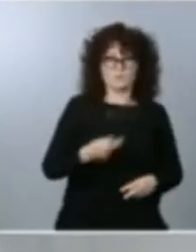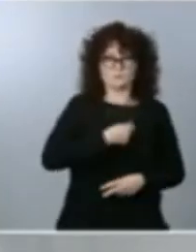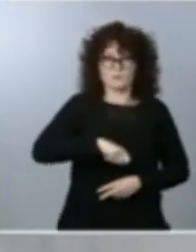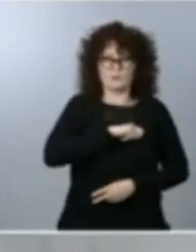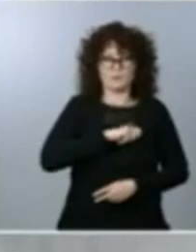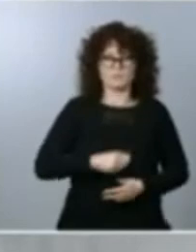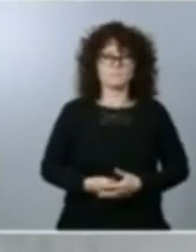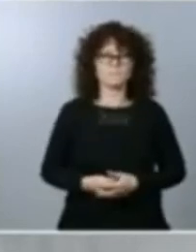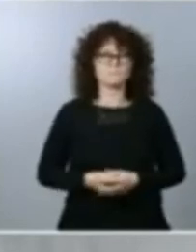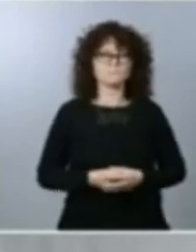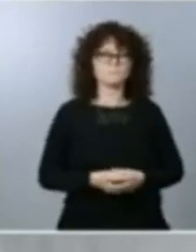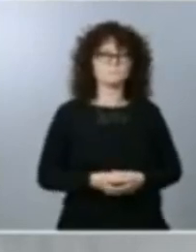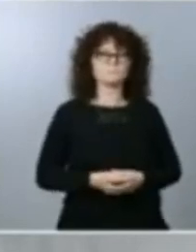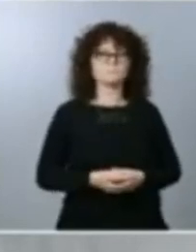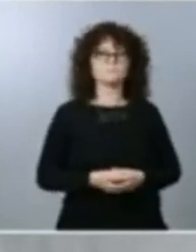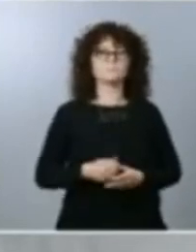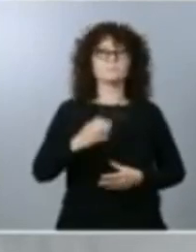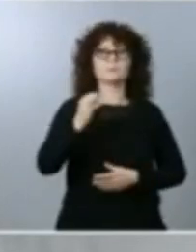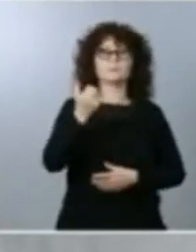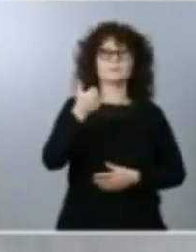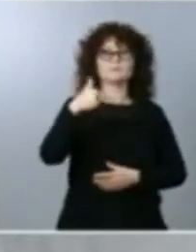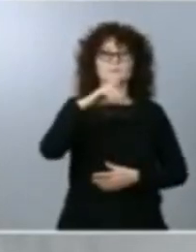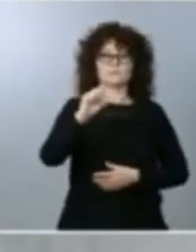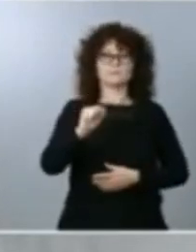pregunto ahora Sandra Gallardo de Radio Nacional de España